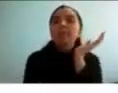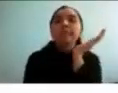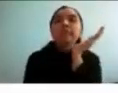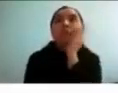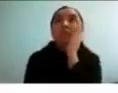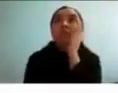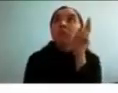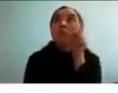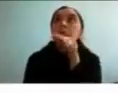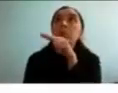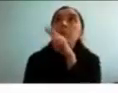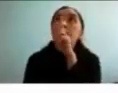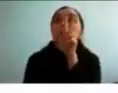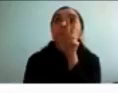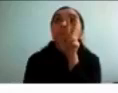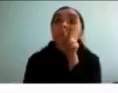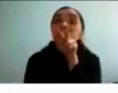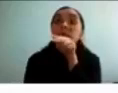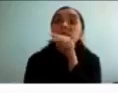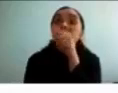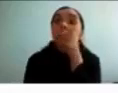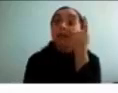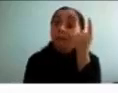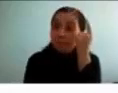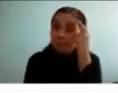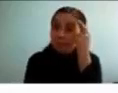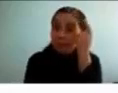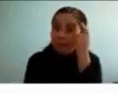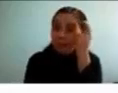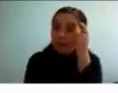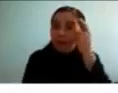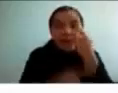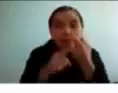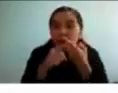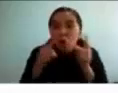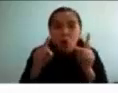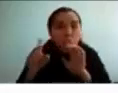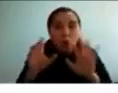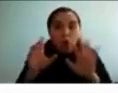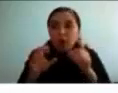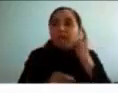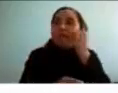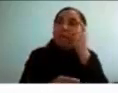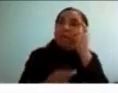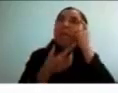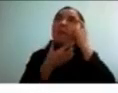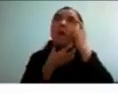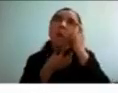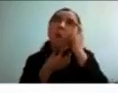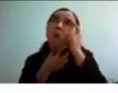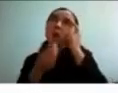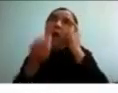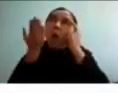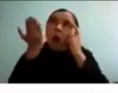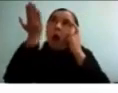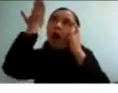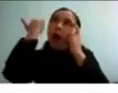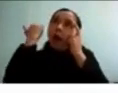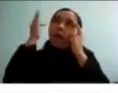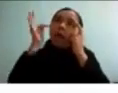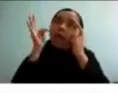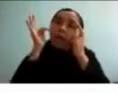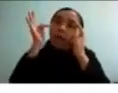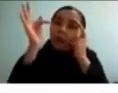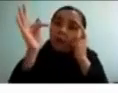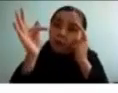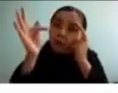están pensando en otras cosas pues en cosas que le gustan o en el pasado lo que van a hacer es decir no están atendiendo a